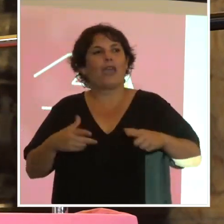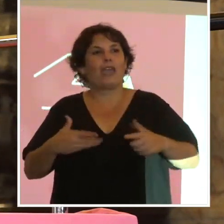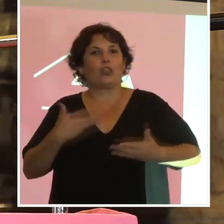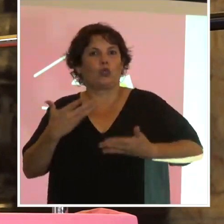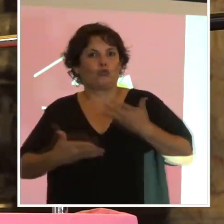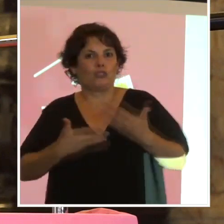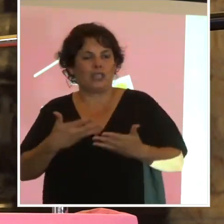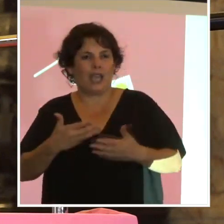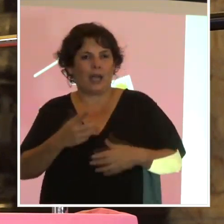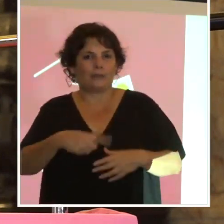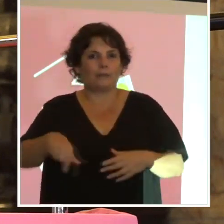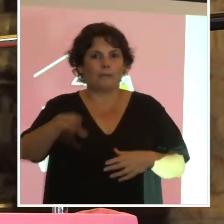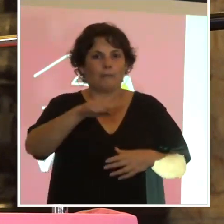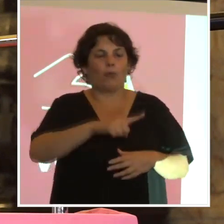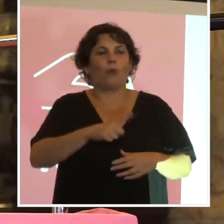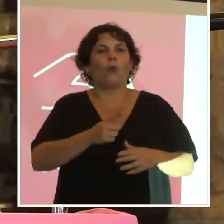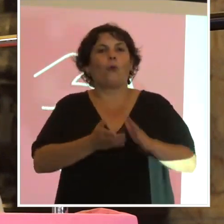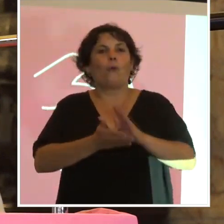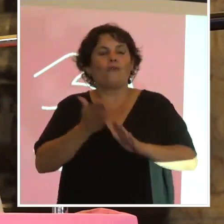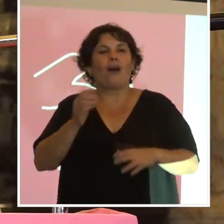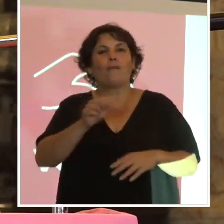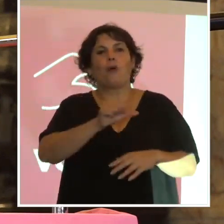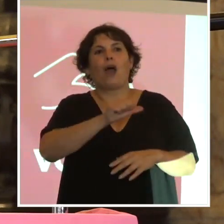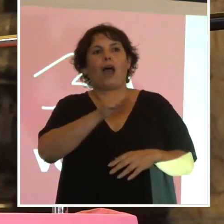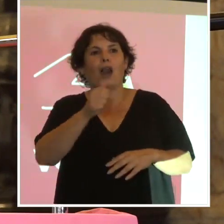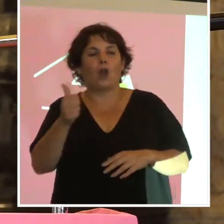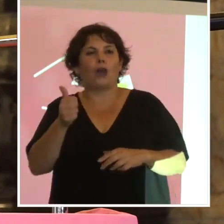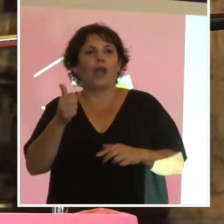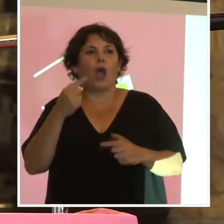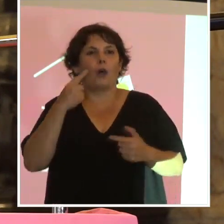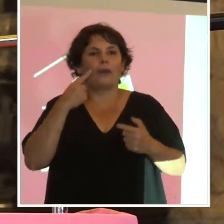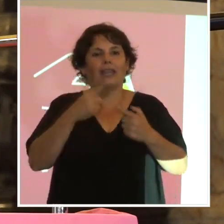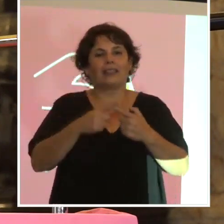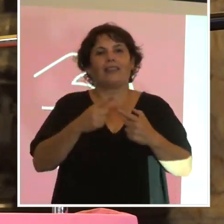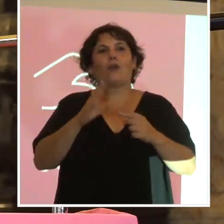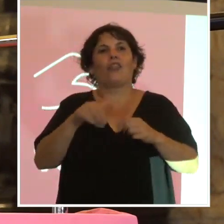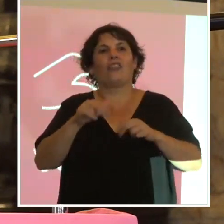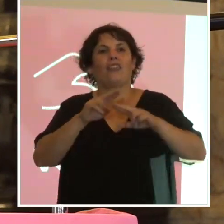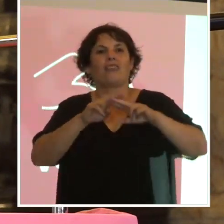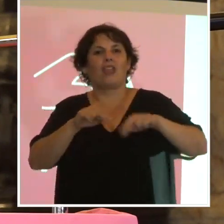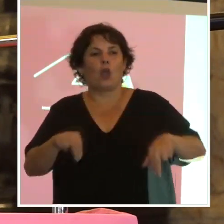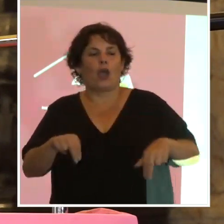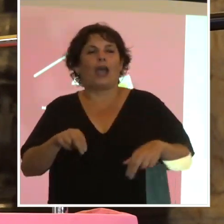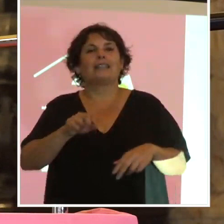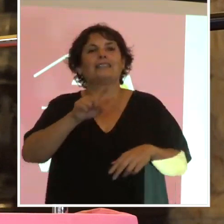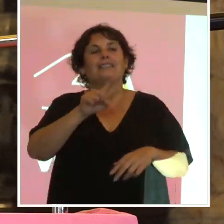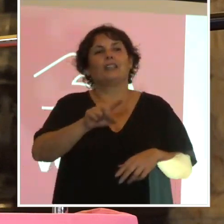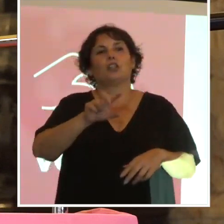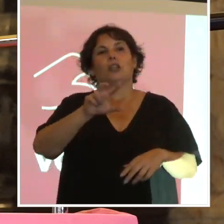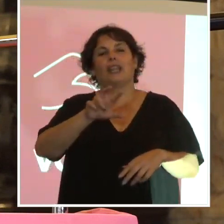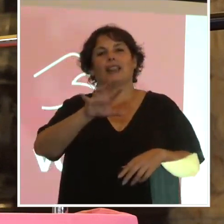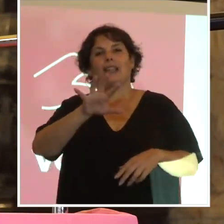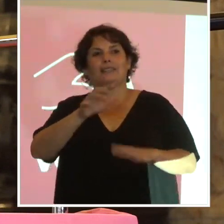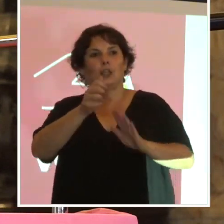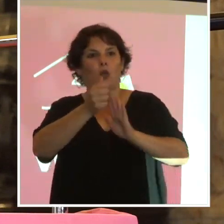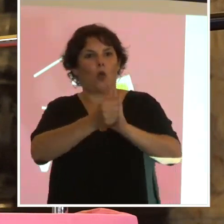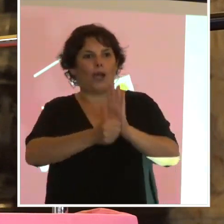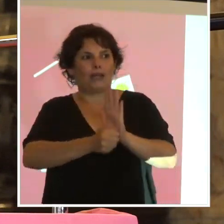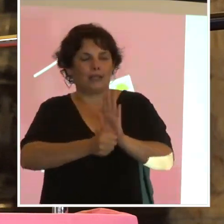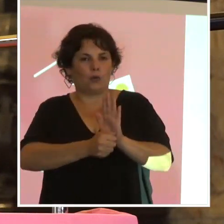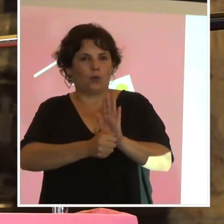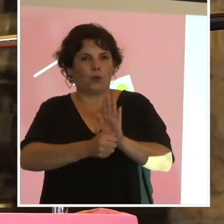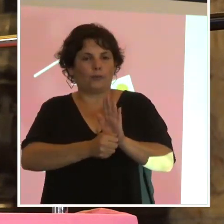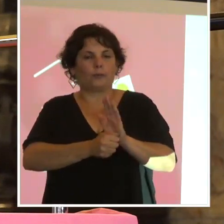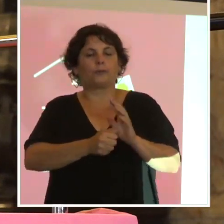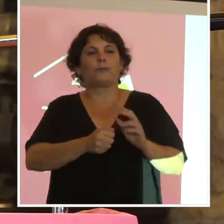y que vamos a lograr el objetivo de derogar estos 135 artículos. El viernes